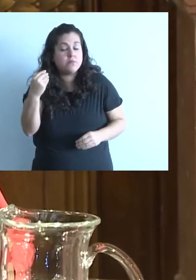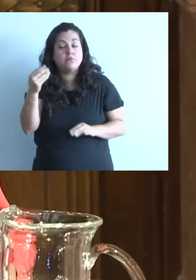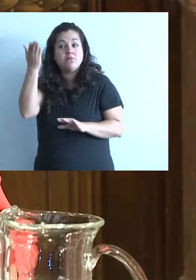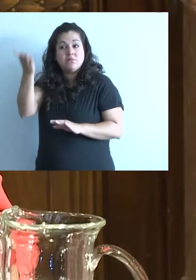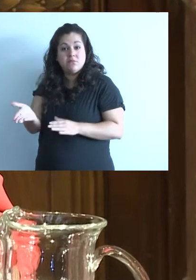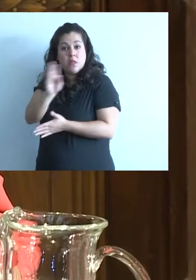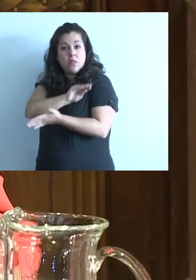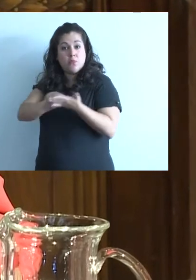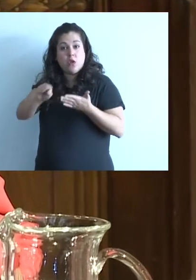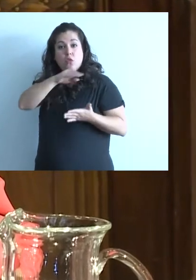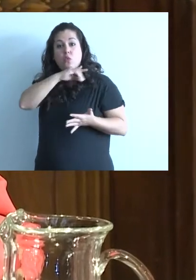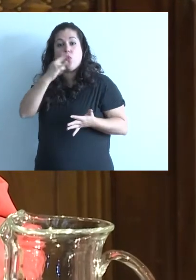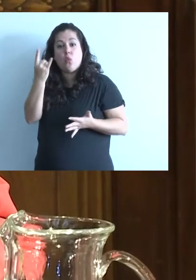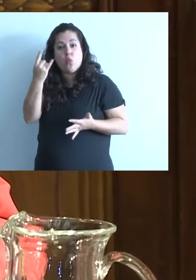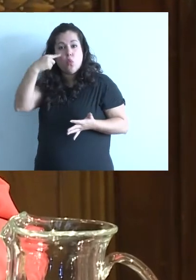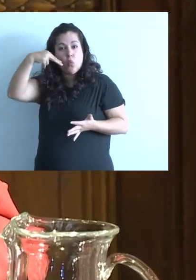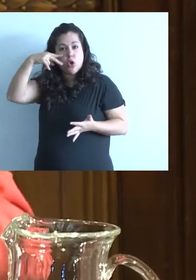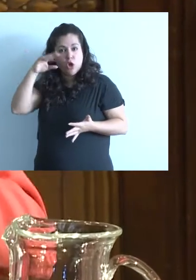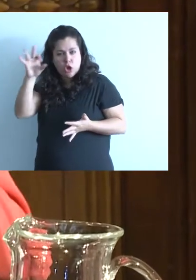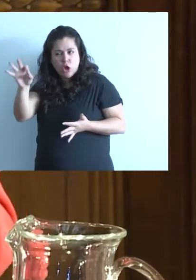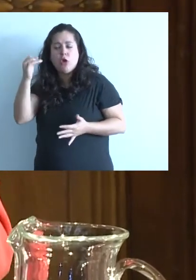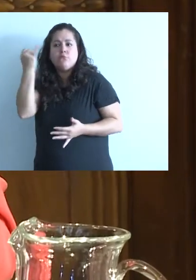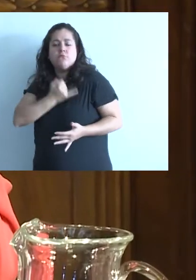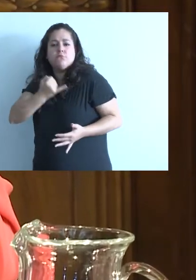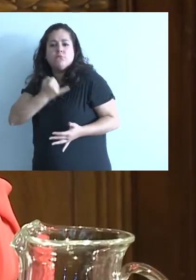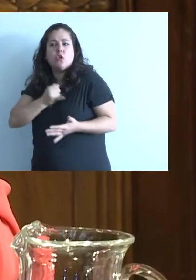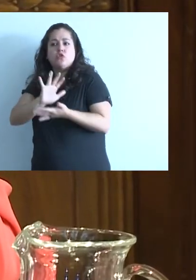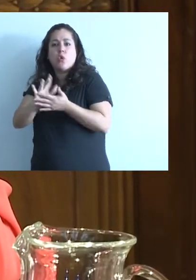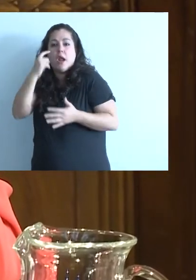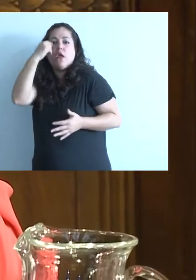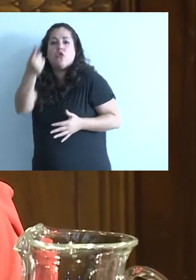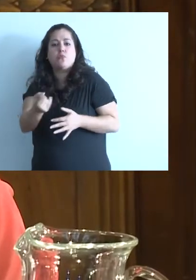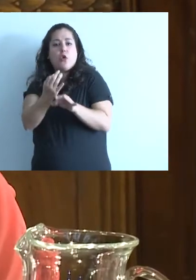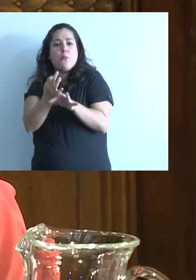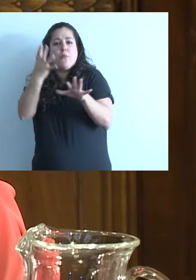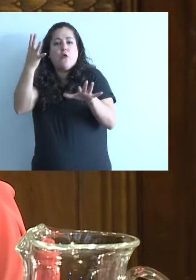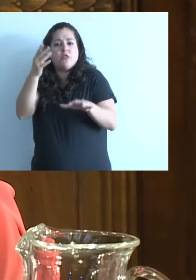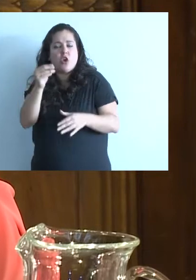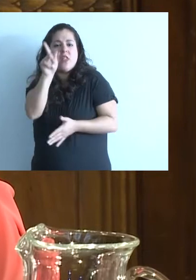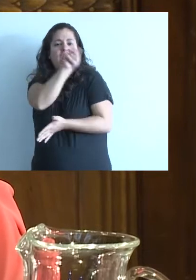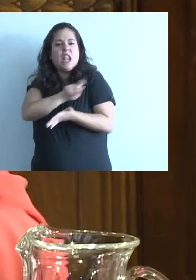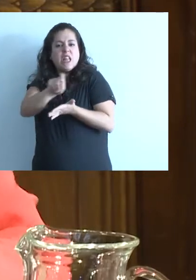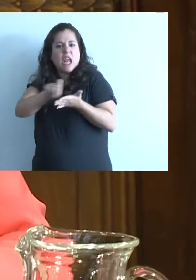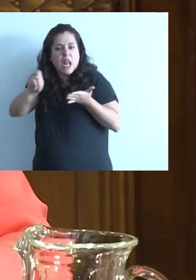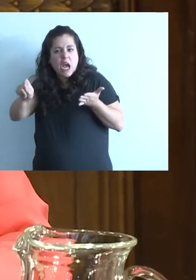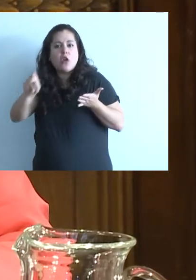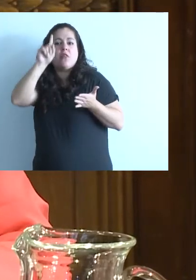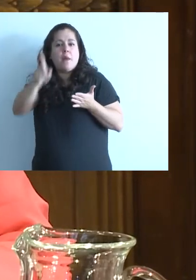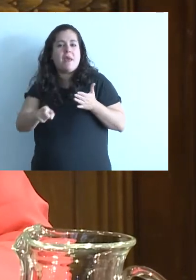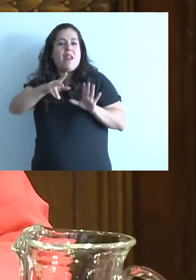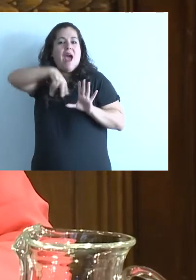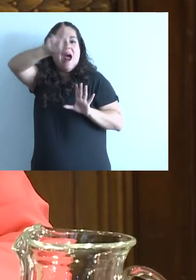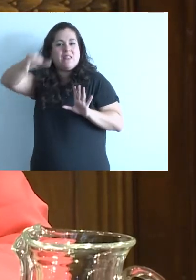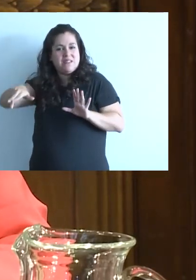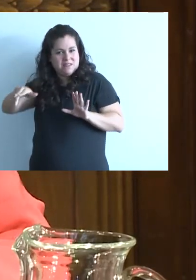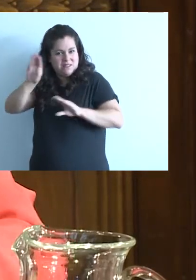Juan Carlos Junio, Frente Nuevo Encuentro. Y este régimen de reconocimiento a la profesión de escritor literario y también de artista